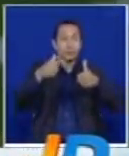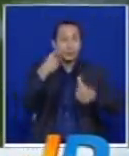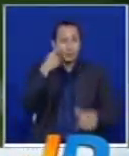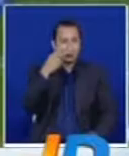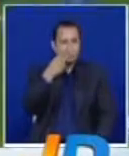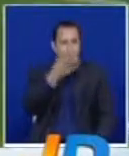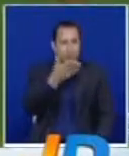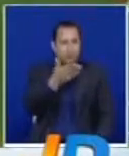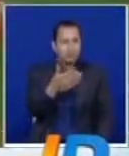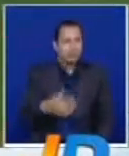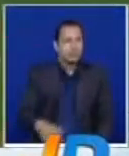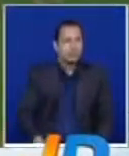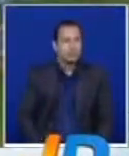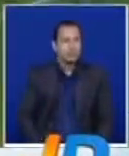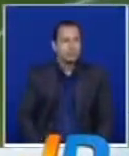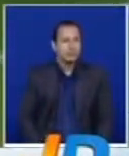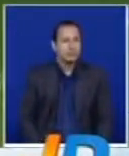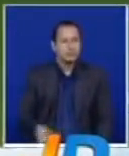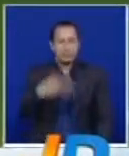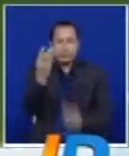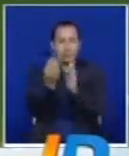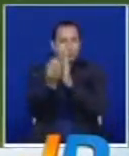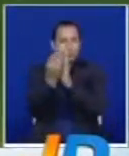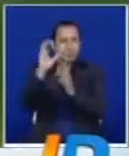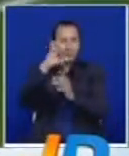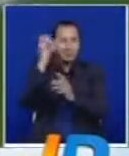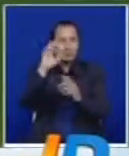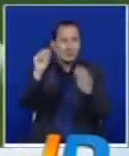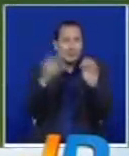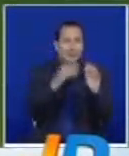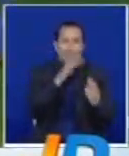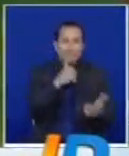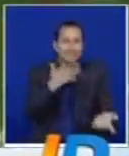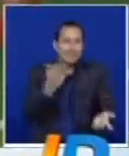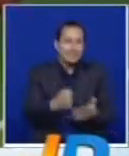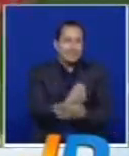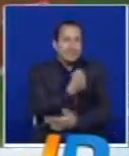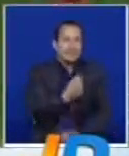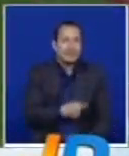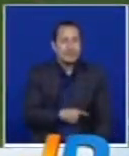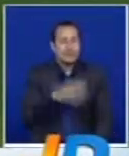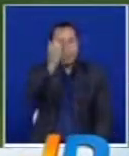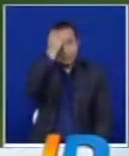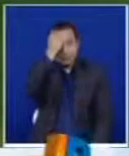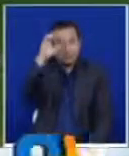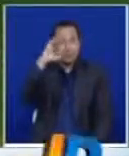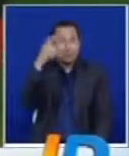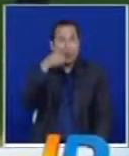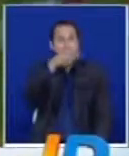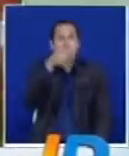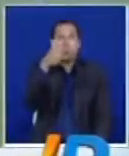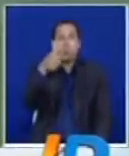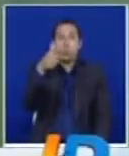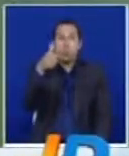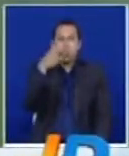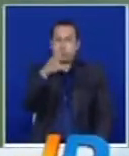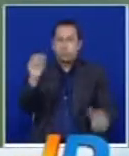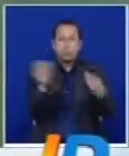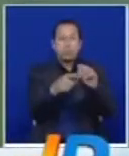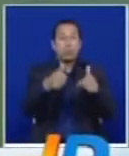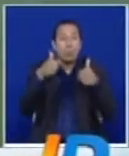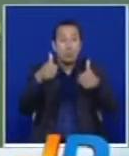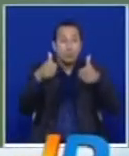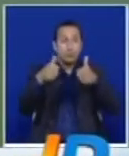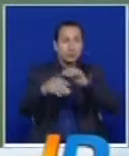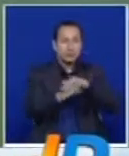Mírenlo. Con Selección Colombia no la ha podido meter. Es que no es titular en Selección Colombia. Pekerman no lo coloca, pero aquí sí. Lo colocan y la mete al fondo de la